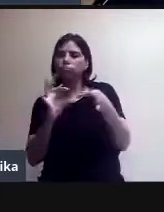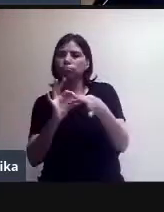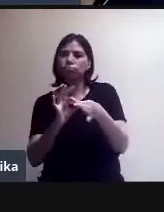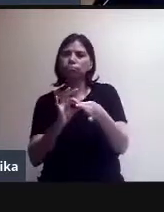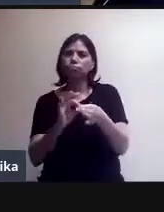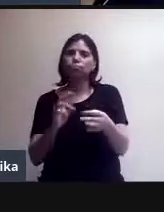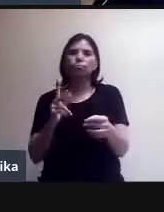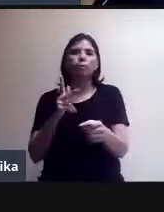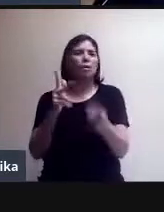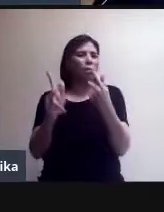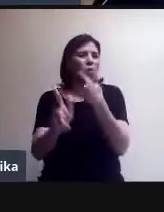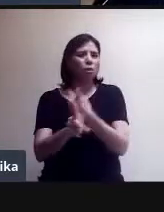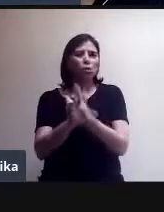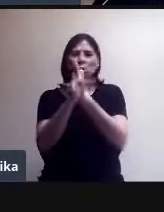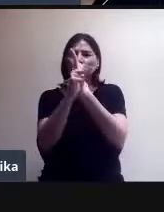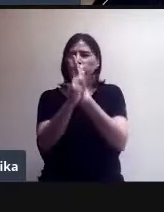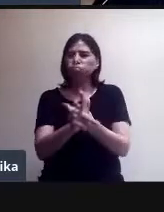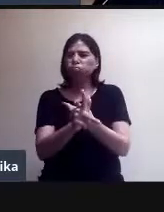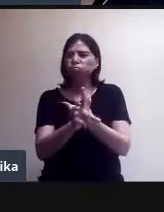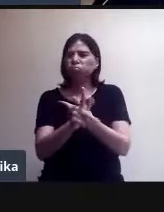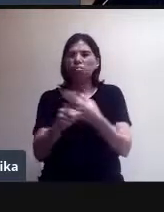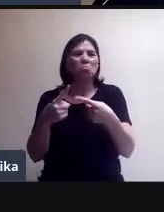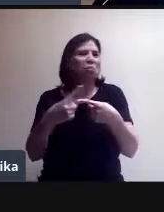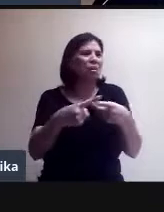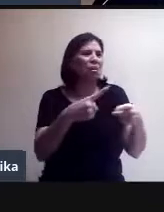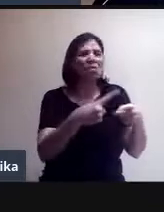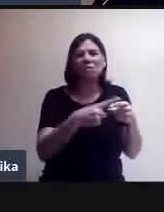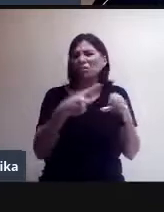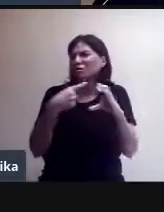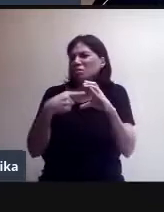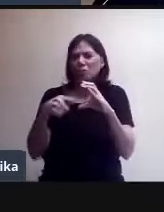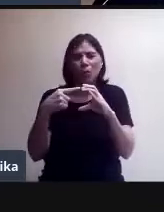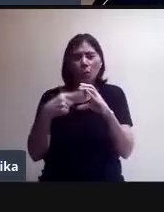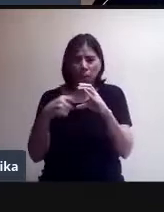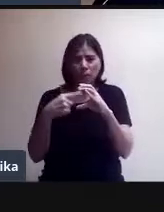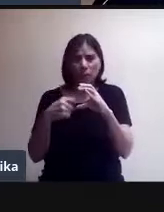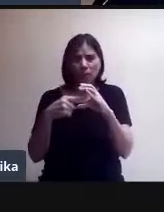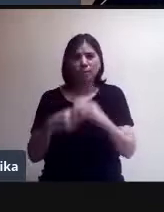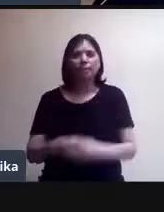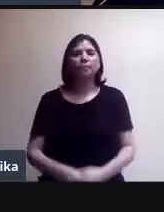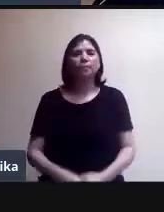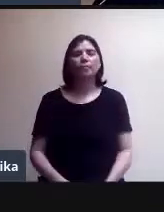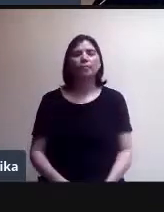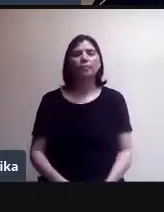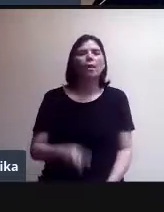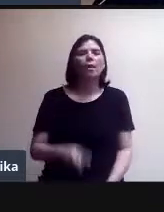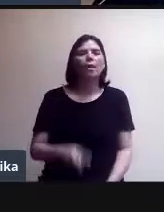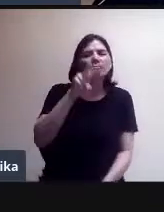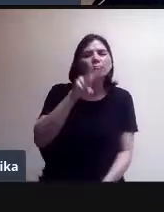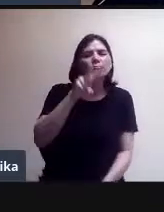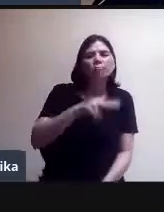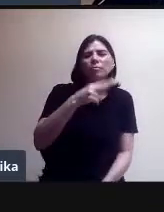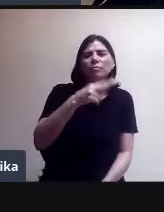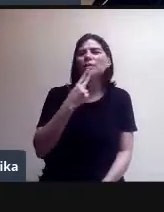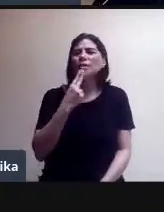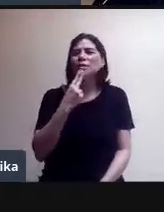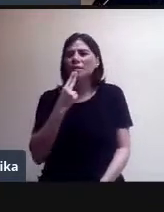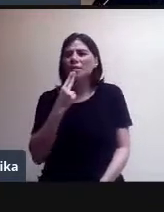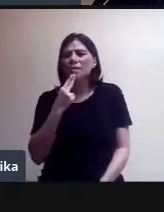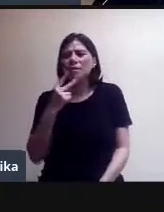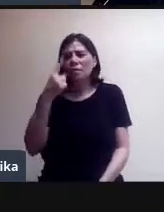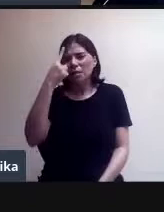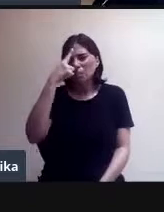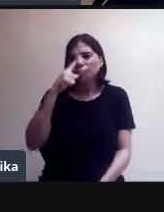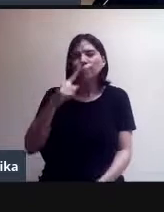cualquier cuenta prácticamente. Y, bueno, pues, Meet nos sirve para dar clases,